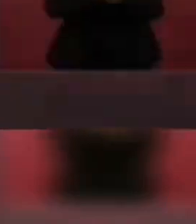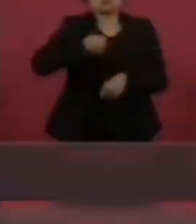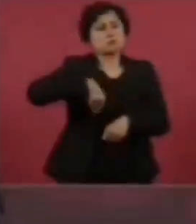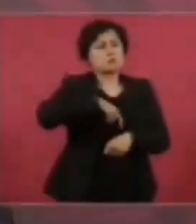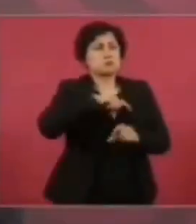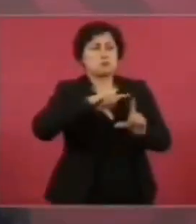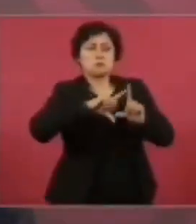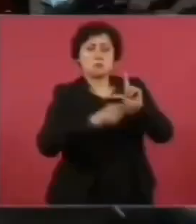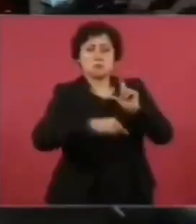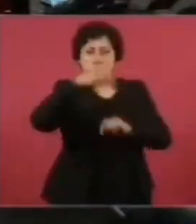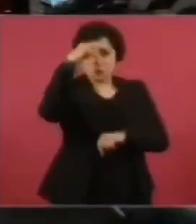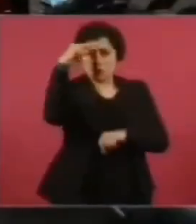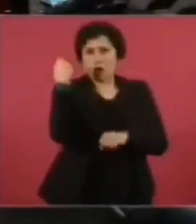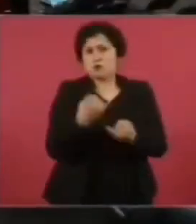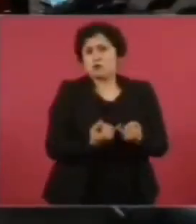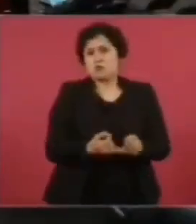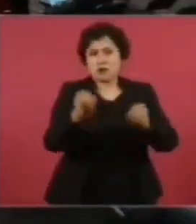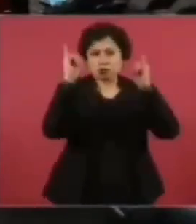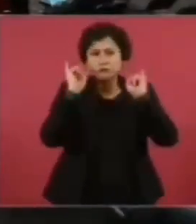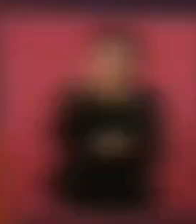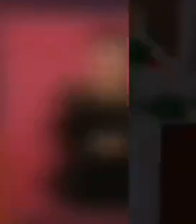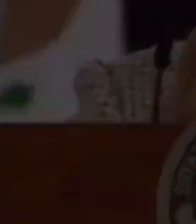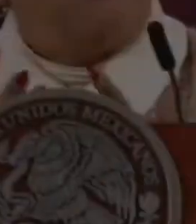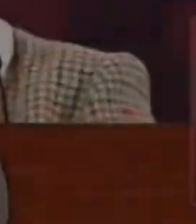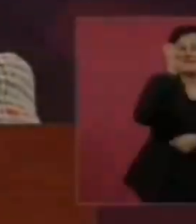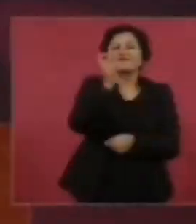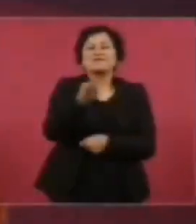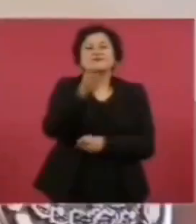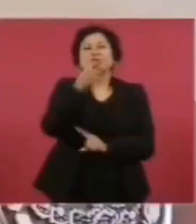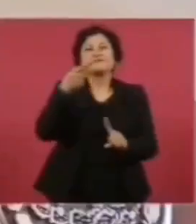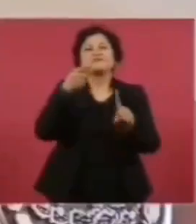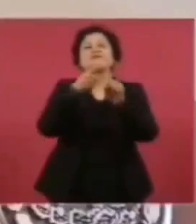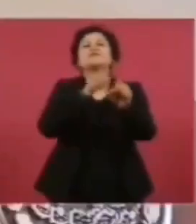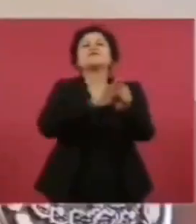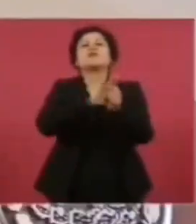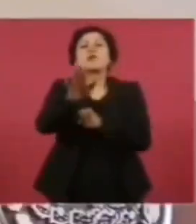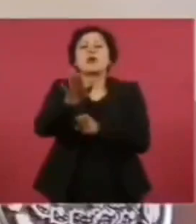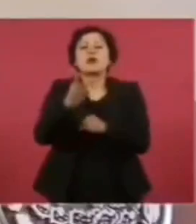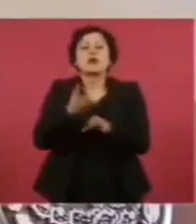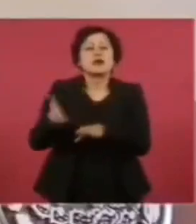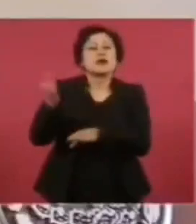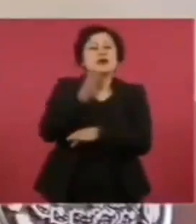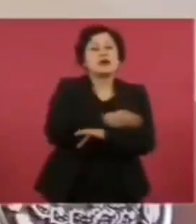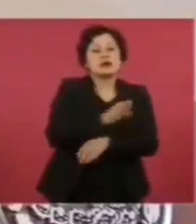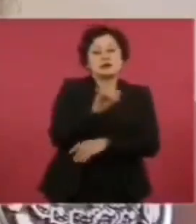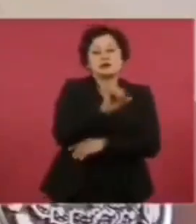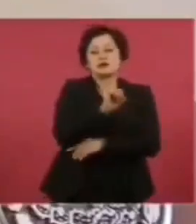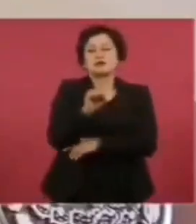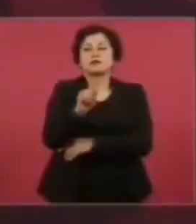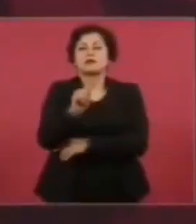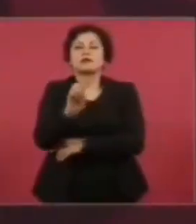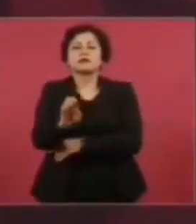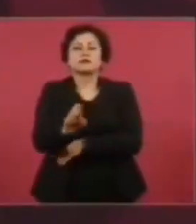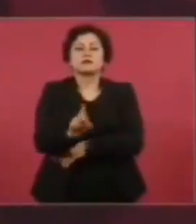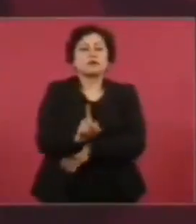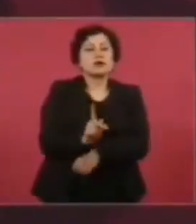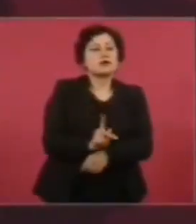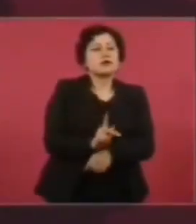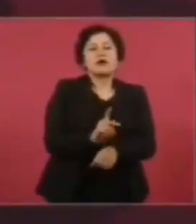¿Pero por qué no les platicas cómo estaba el Issste? El Issste era un cascarón y que